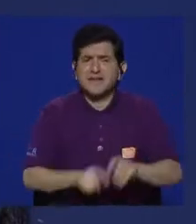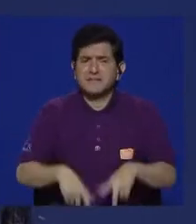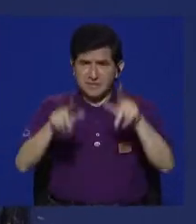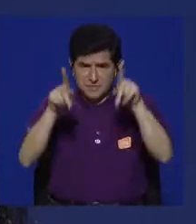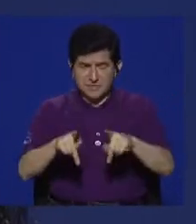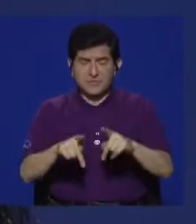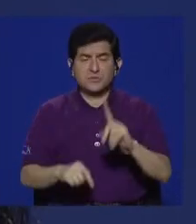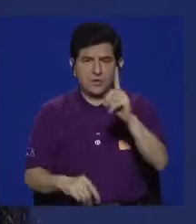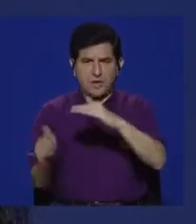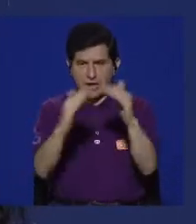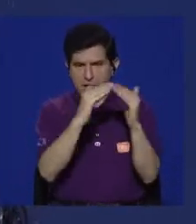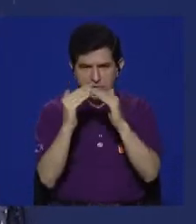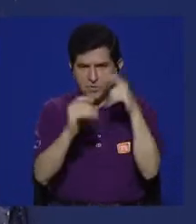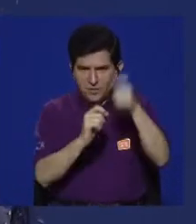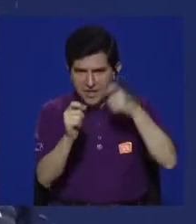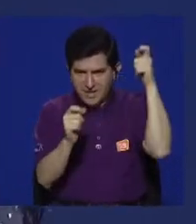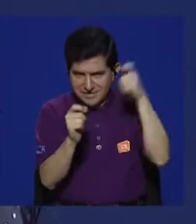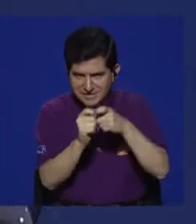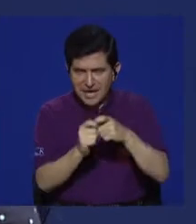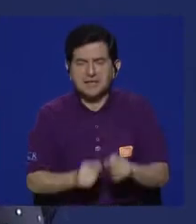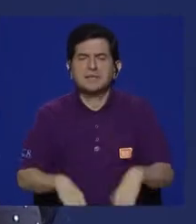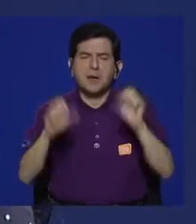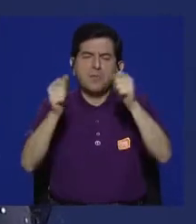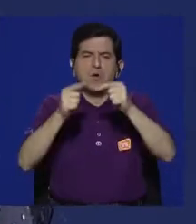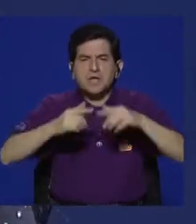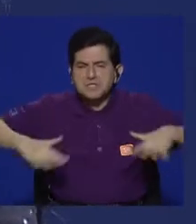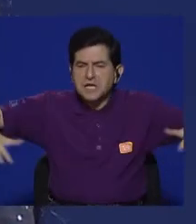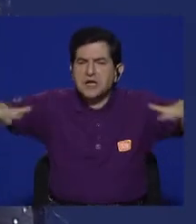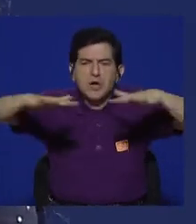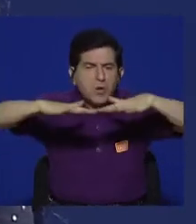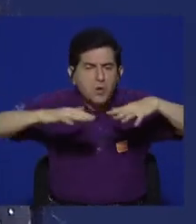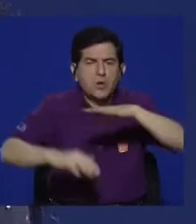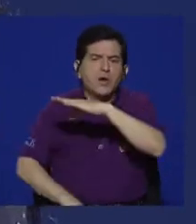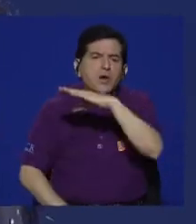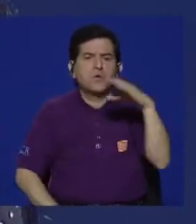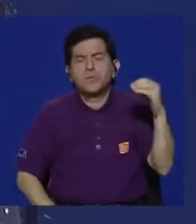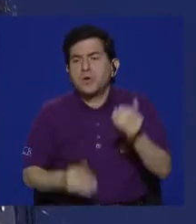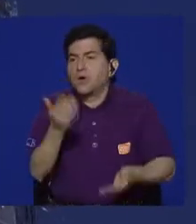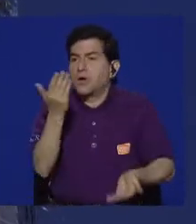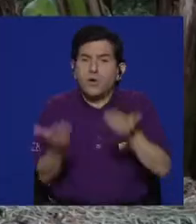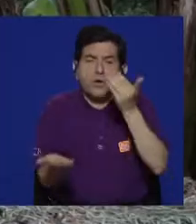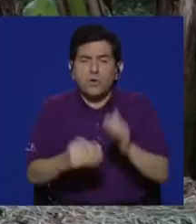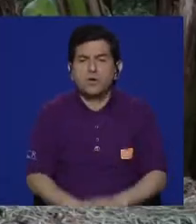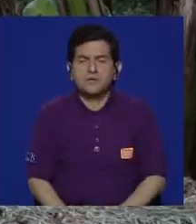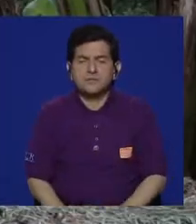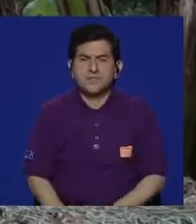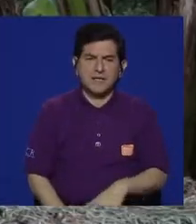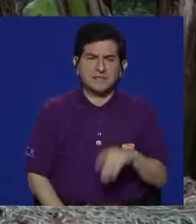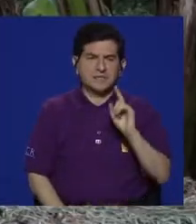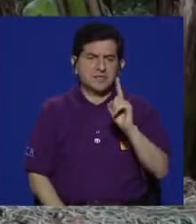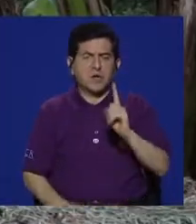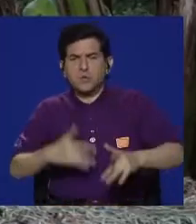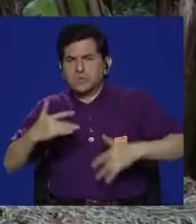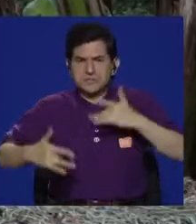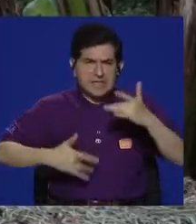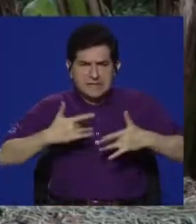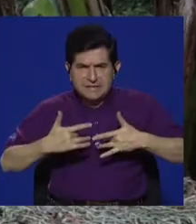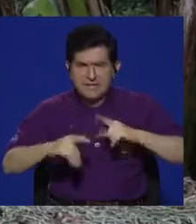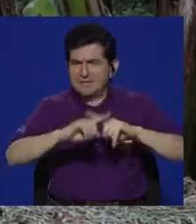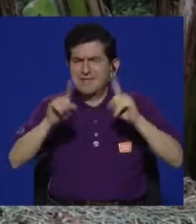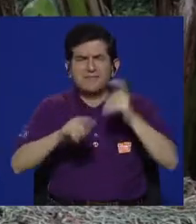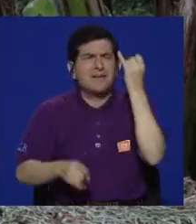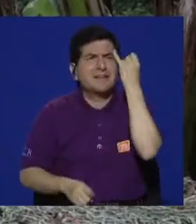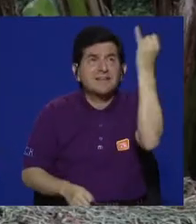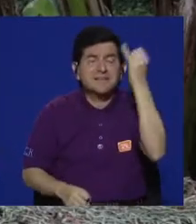pluralidad de voces en una comunidad definida, que puede ser geográfica, que puede ser de sentido, pueden haber muchas